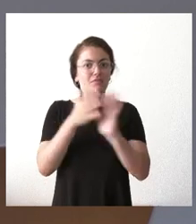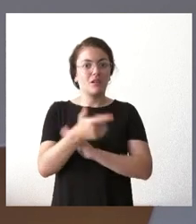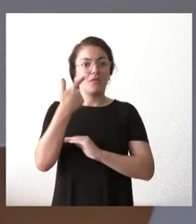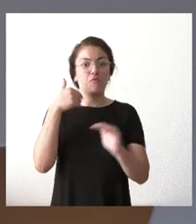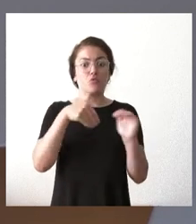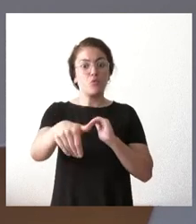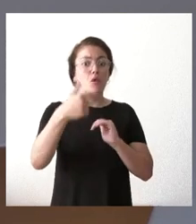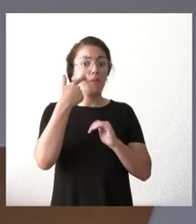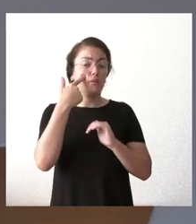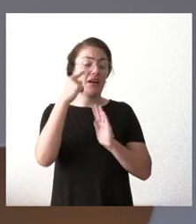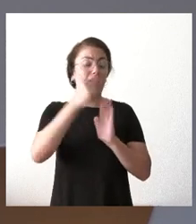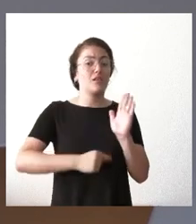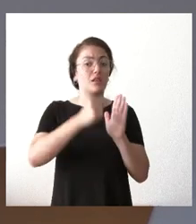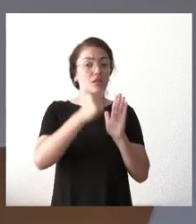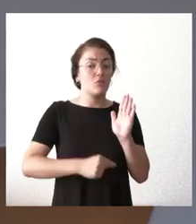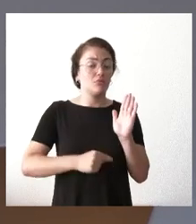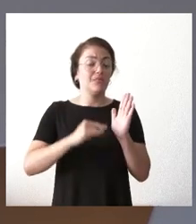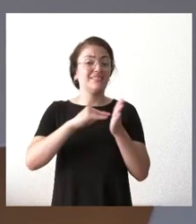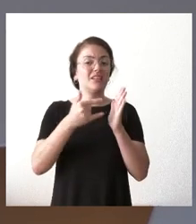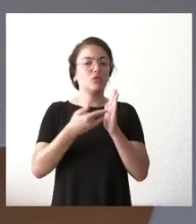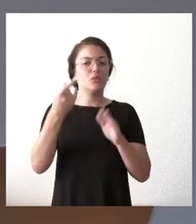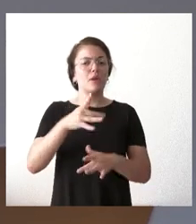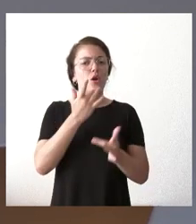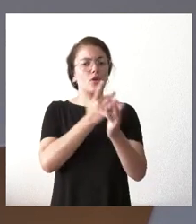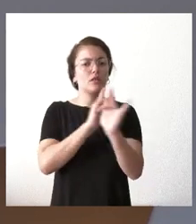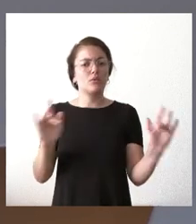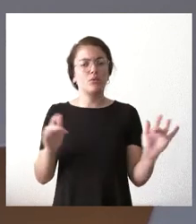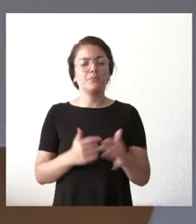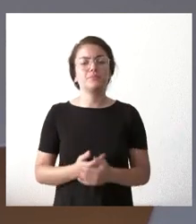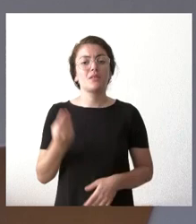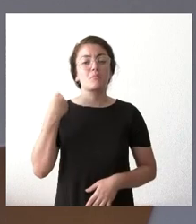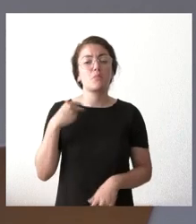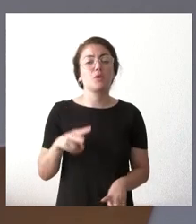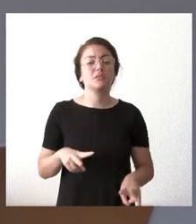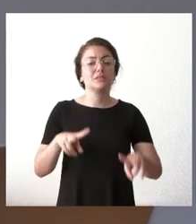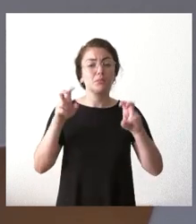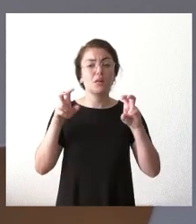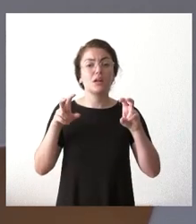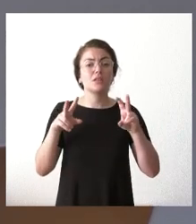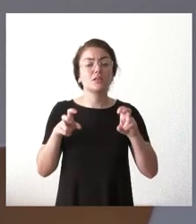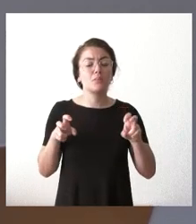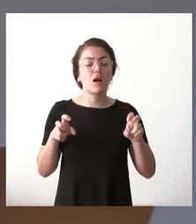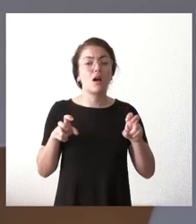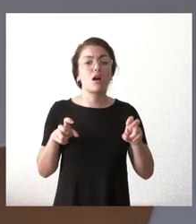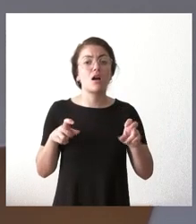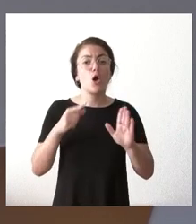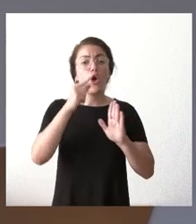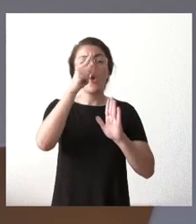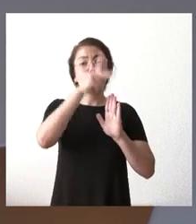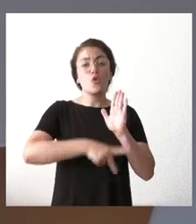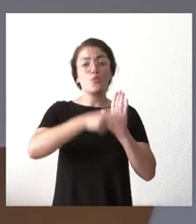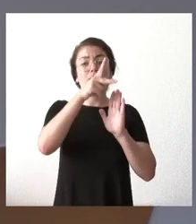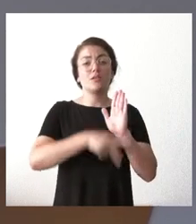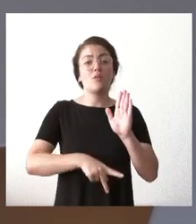técnicos y objetivos en cuanto a la ampliación de la normativa urbanística